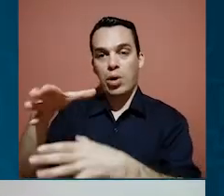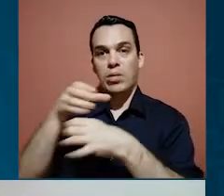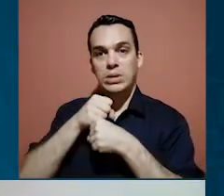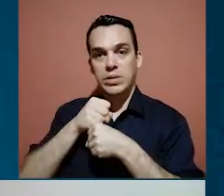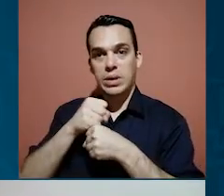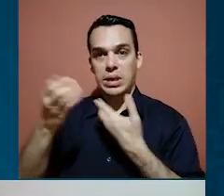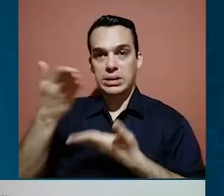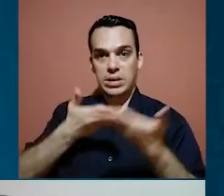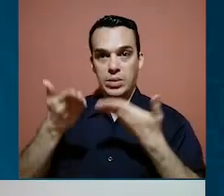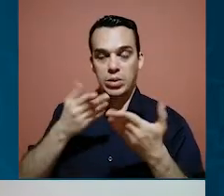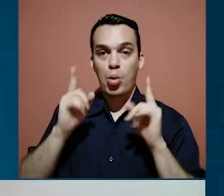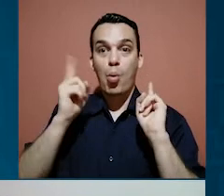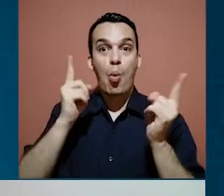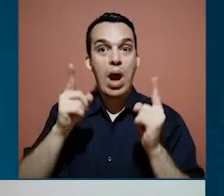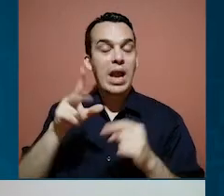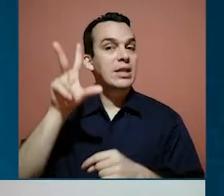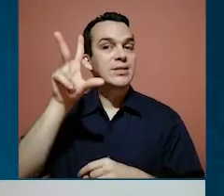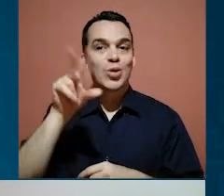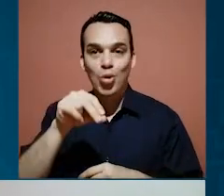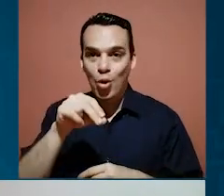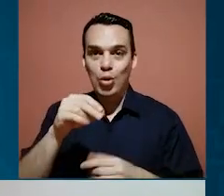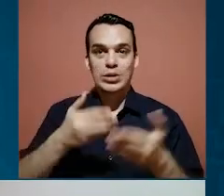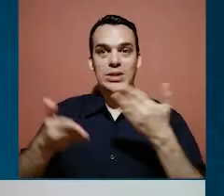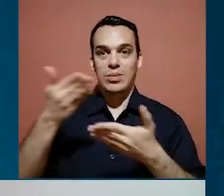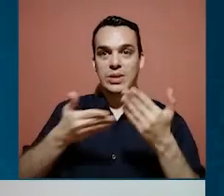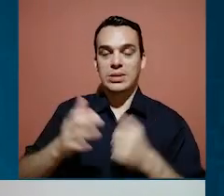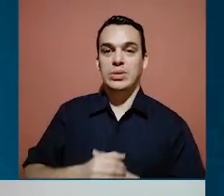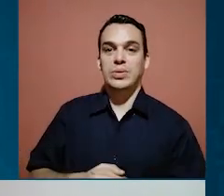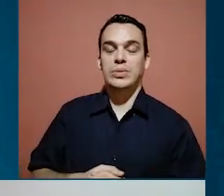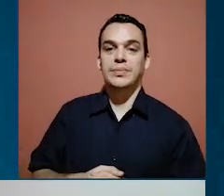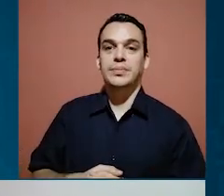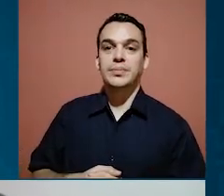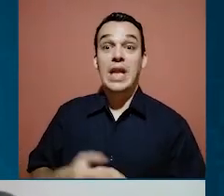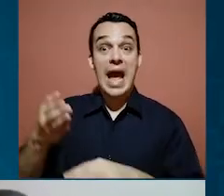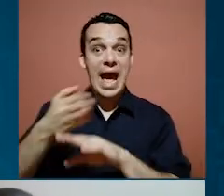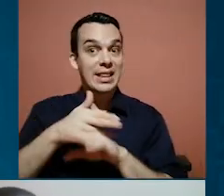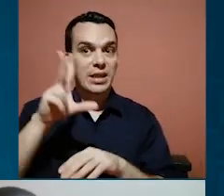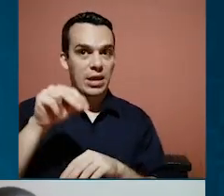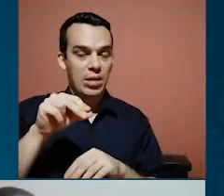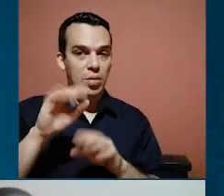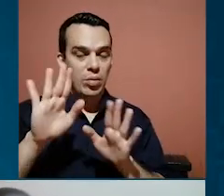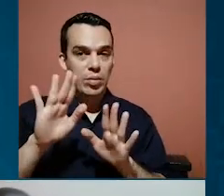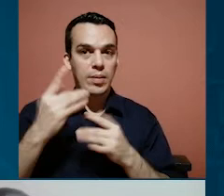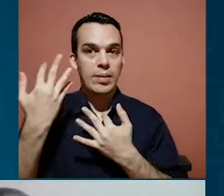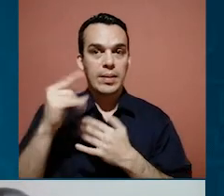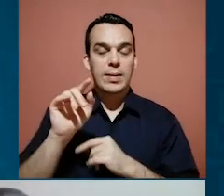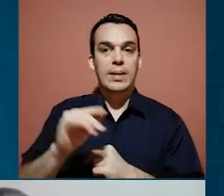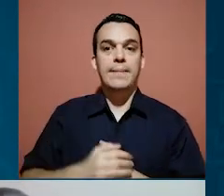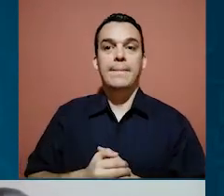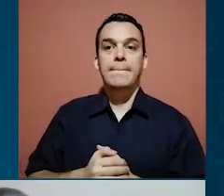poder recibir el servicio. ¿Cuáles servicios no brinda la municipalidad? Me imagino que antes de continuar con los servicios que